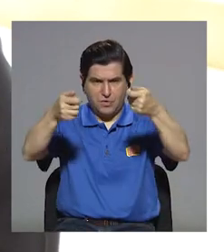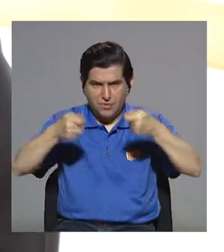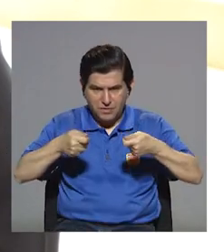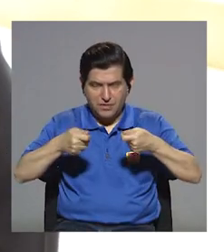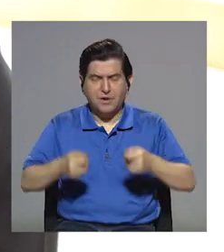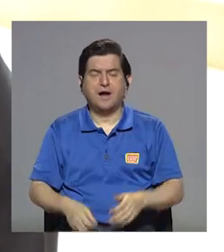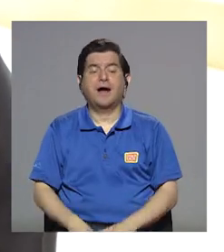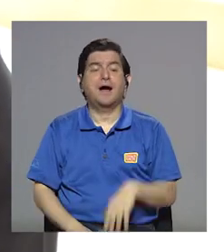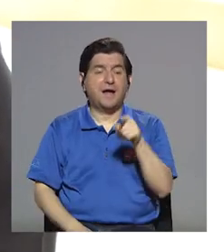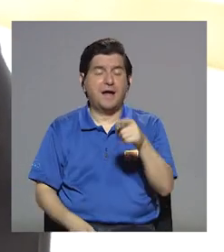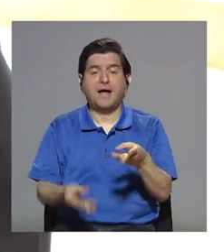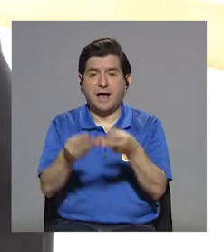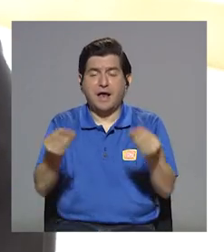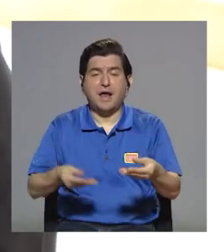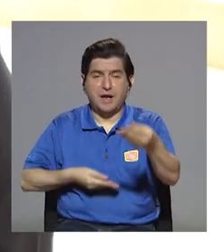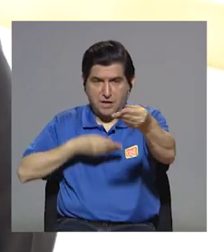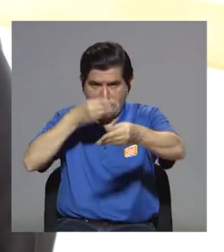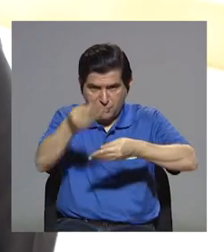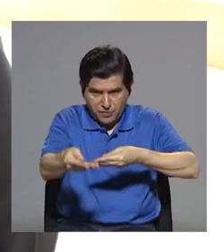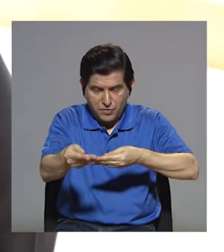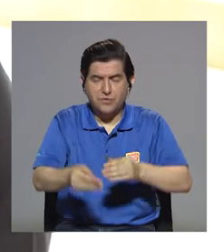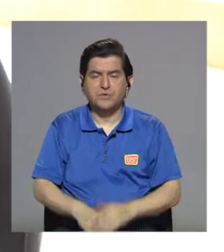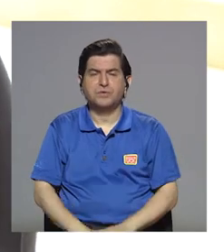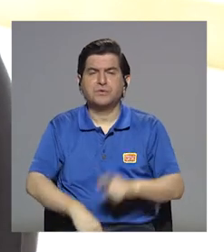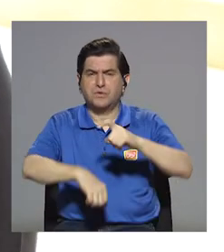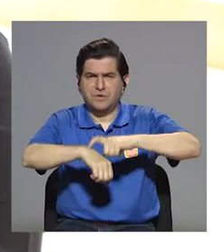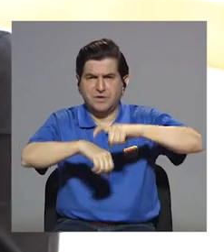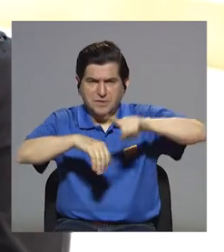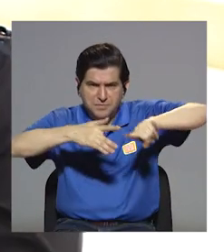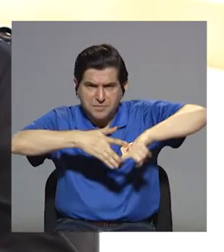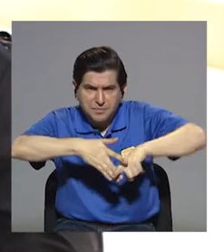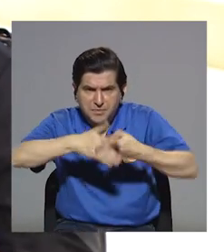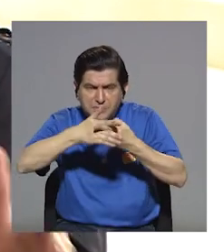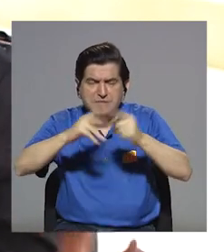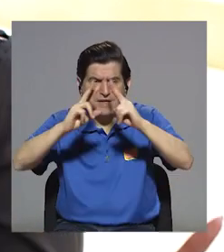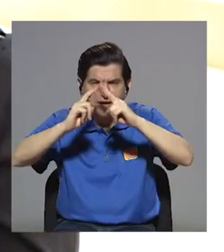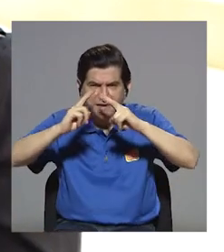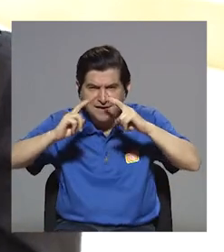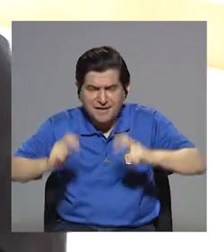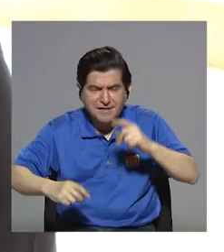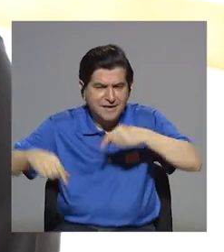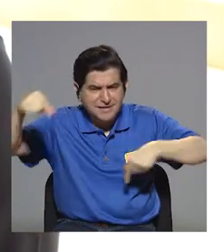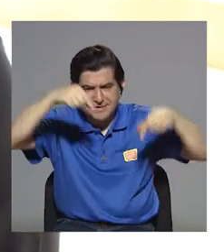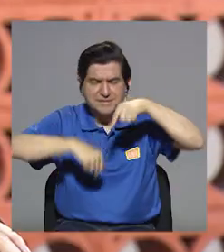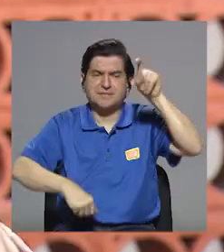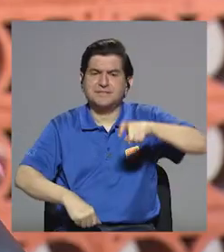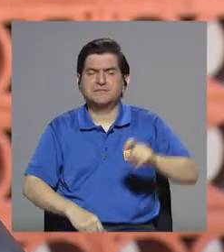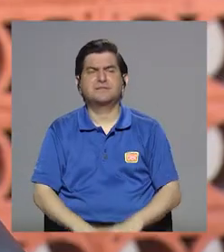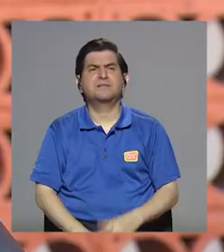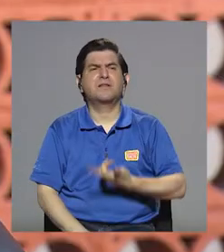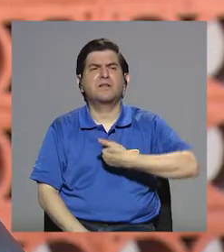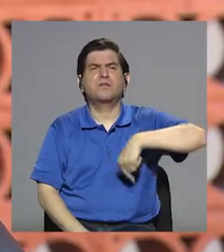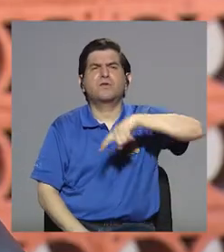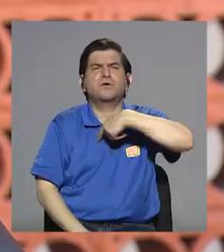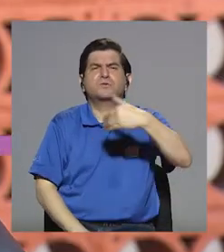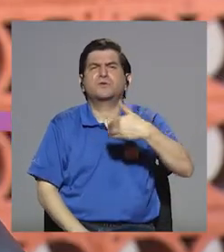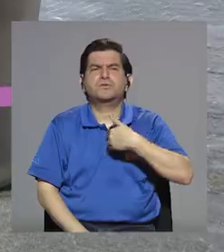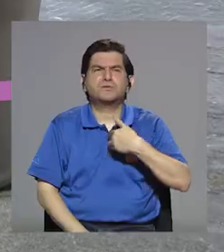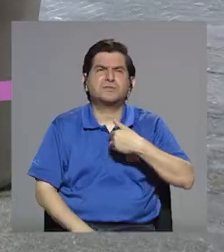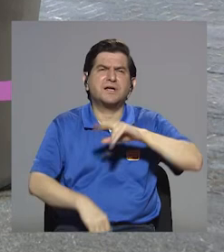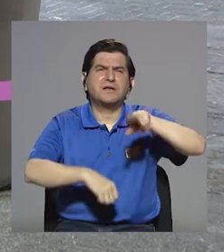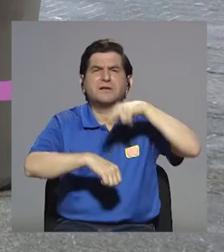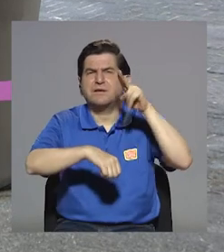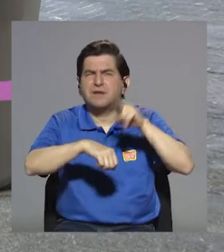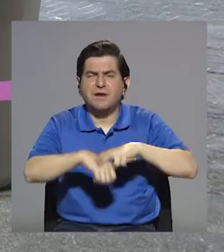a nuestro centro, nosotros recibimos el producto y empezamos con los análisis químicos requeridos. Nosotros más o menos tenemos un